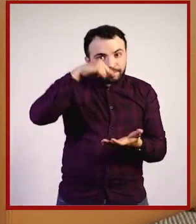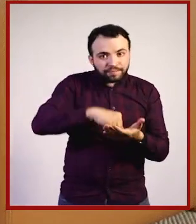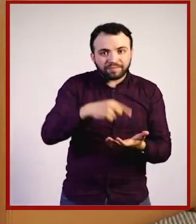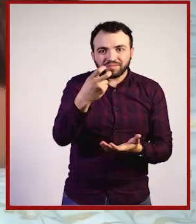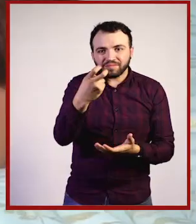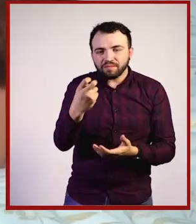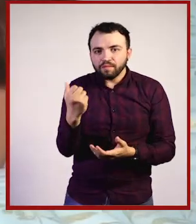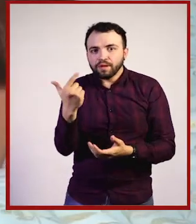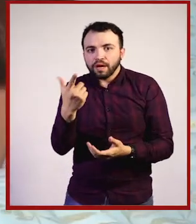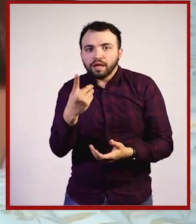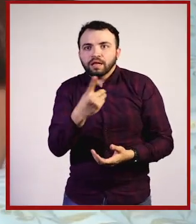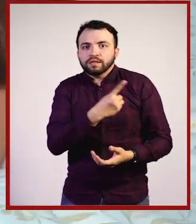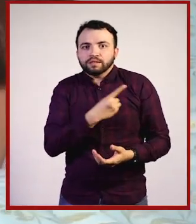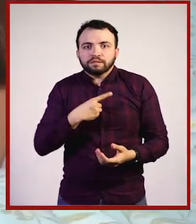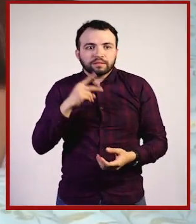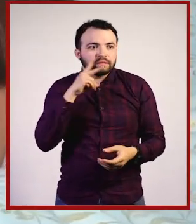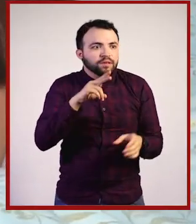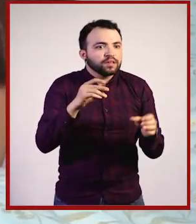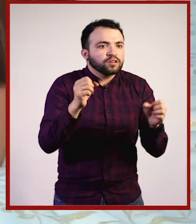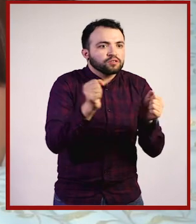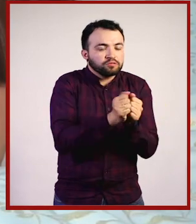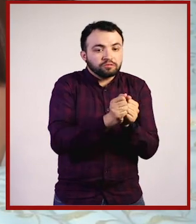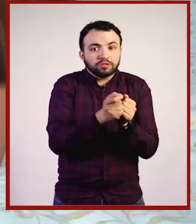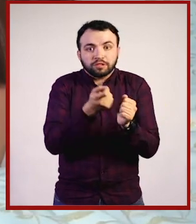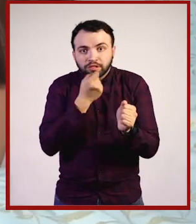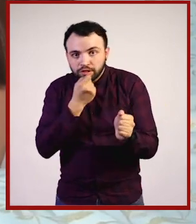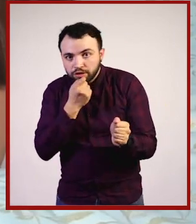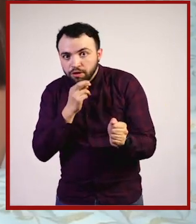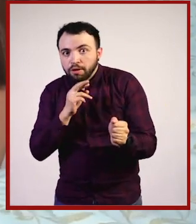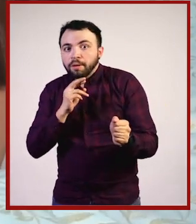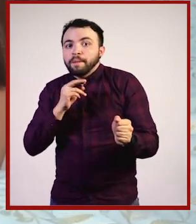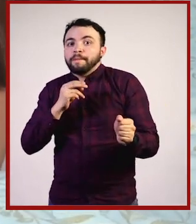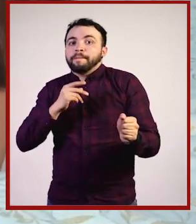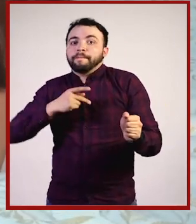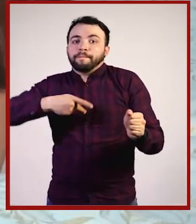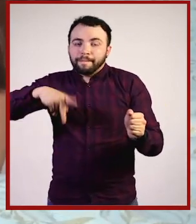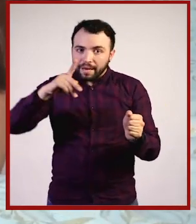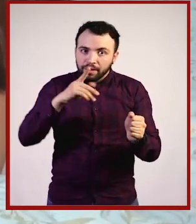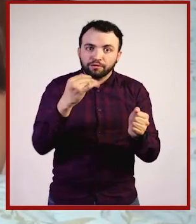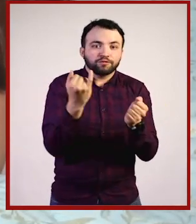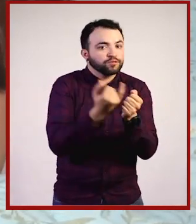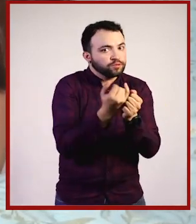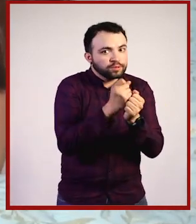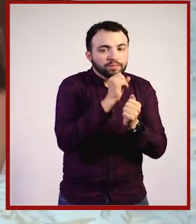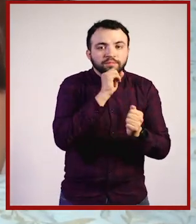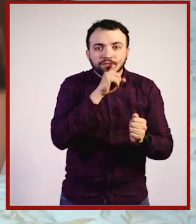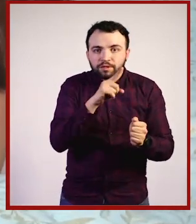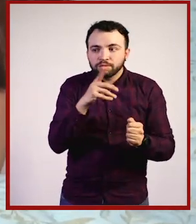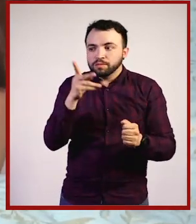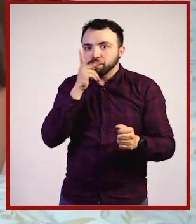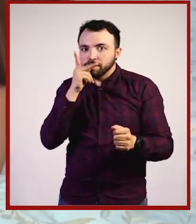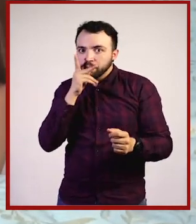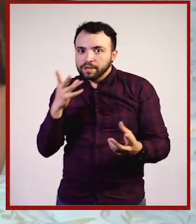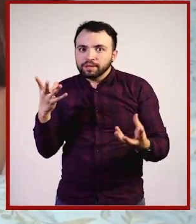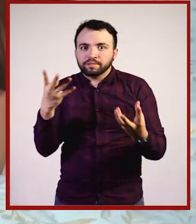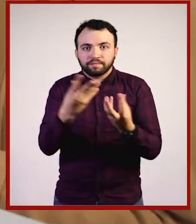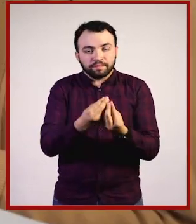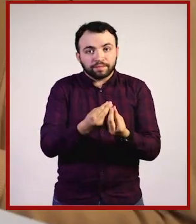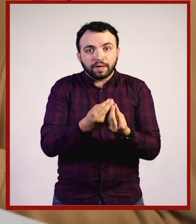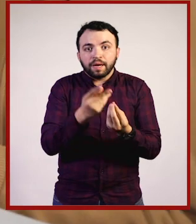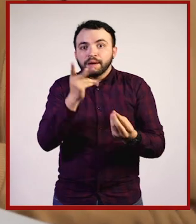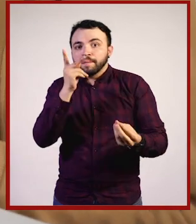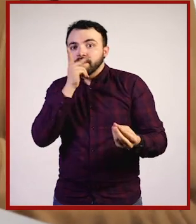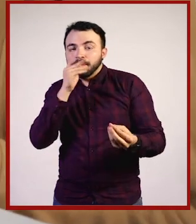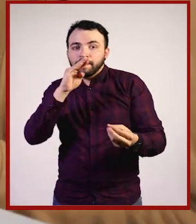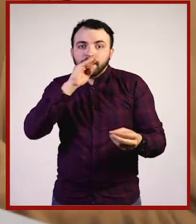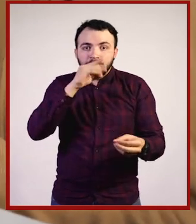todos nosotros. Tiene que ver con los niños, pero tiene que ver con sus papás. Yo creo que es muy importante que los padres se involucren